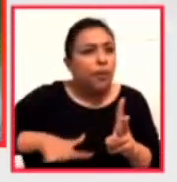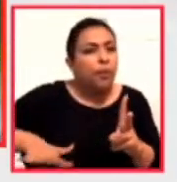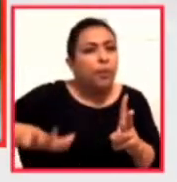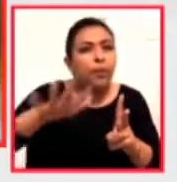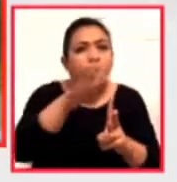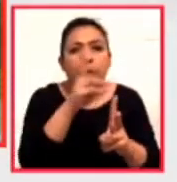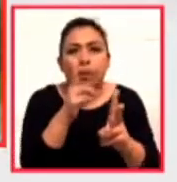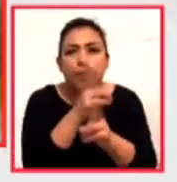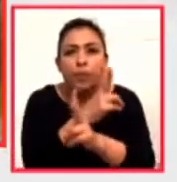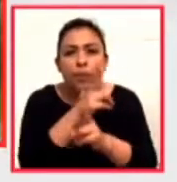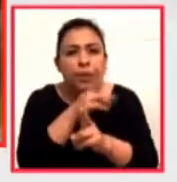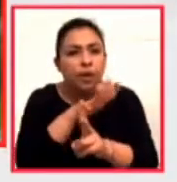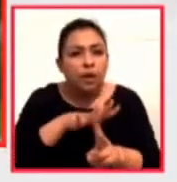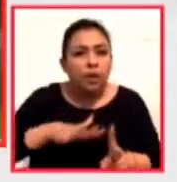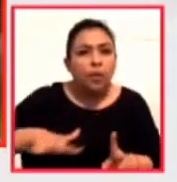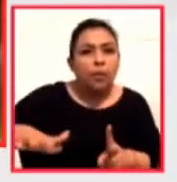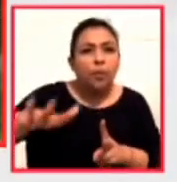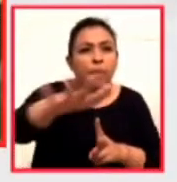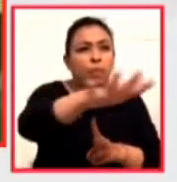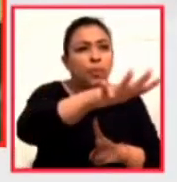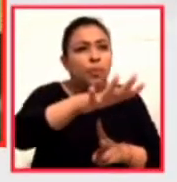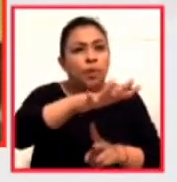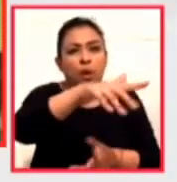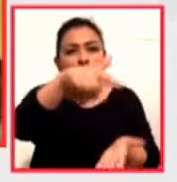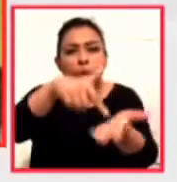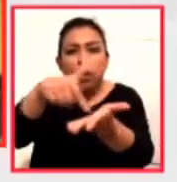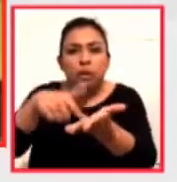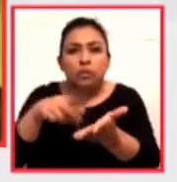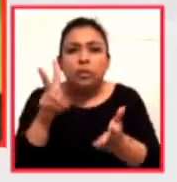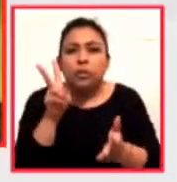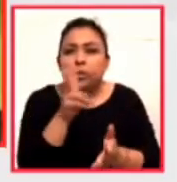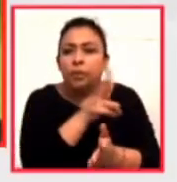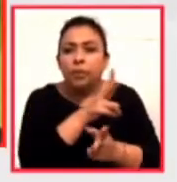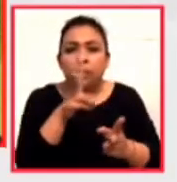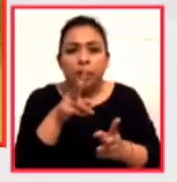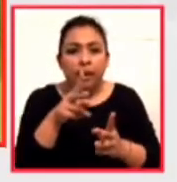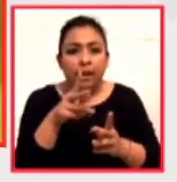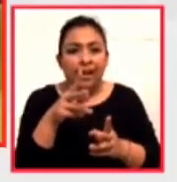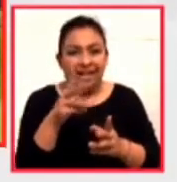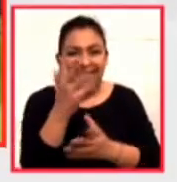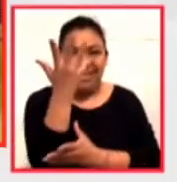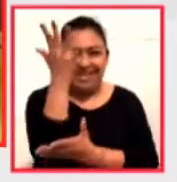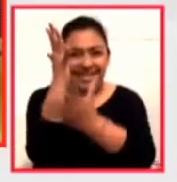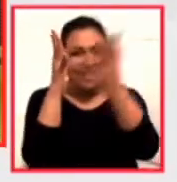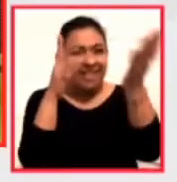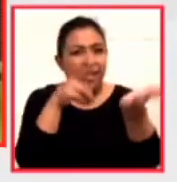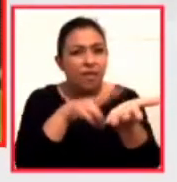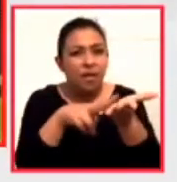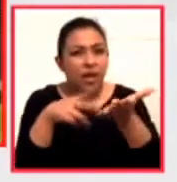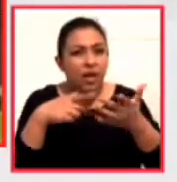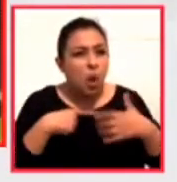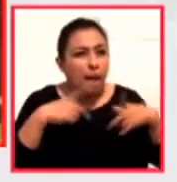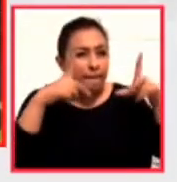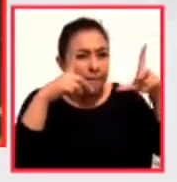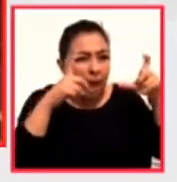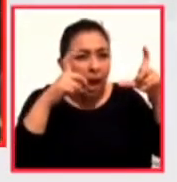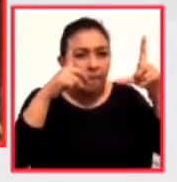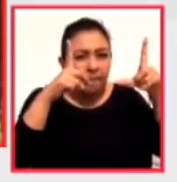los paisajes que respiro, el verde de las ramas, tomo fotos compulsivamente,